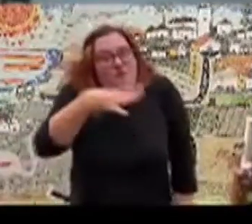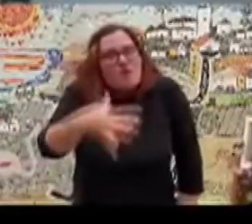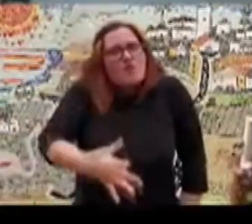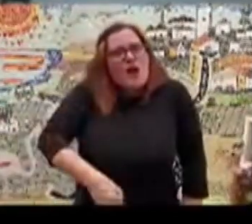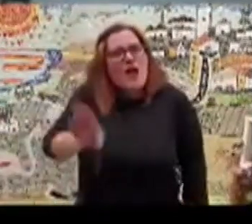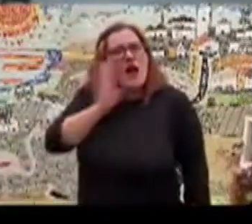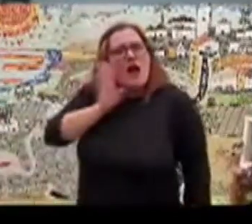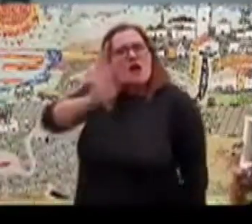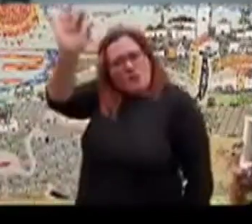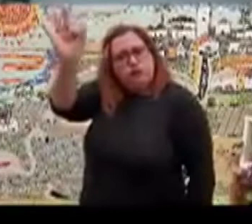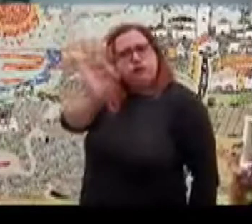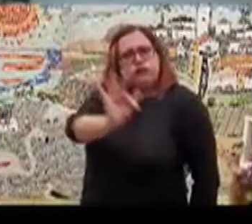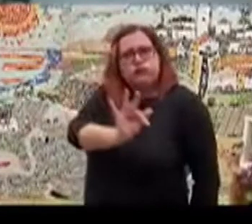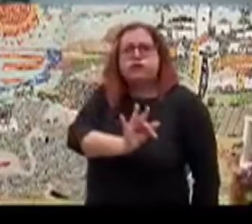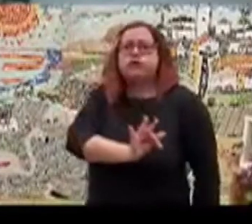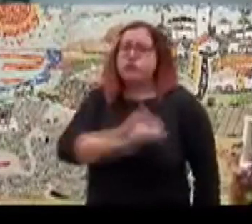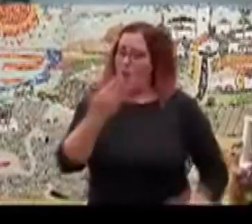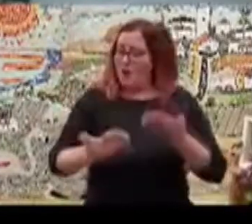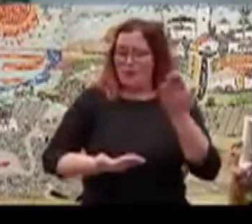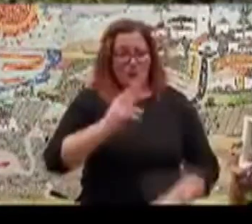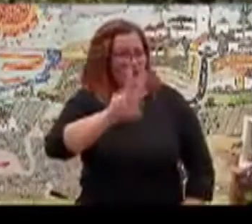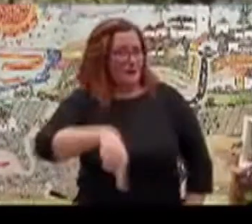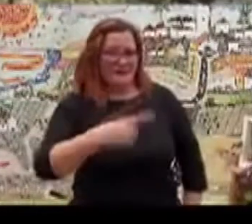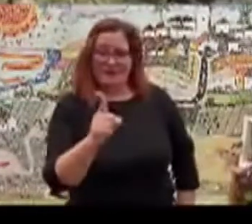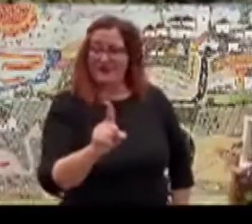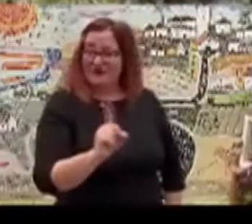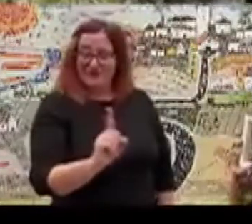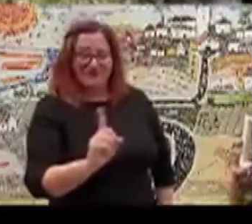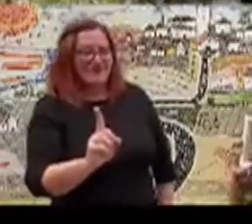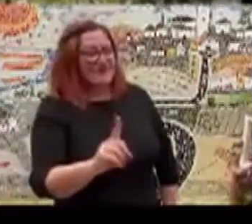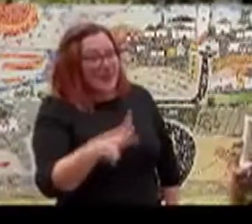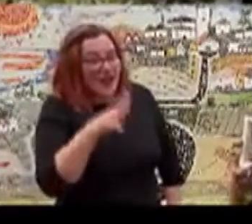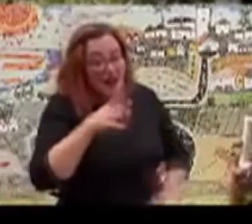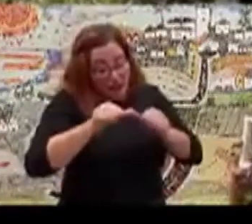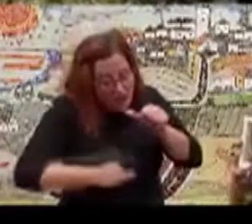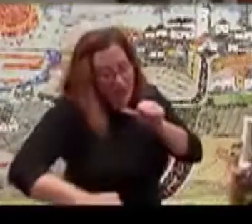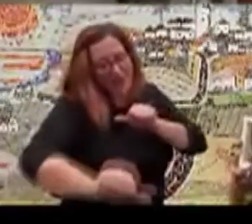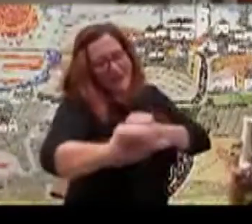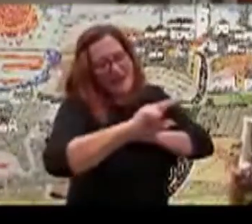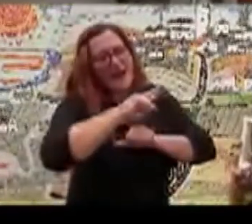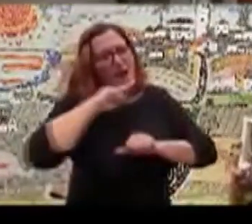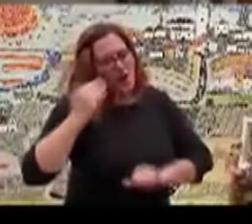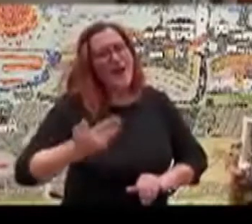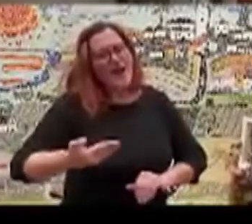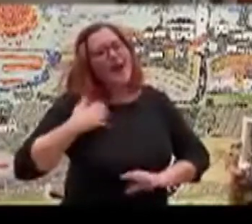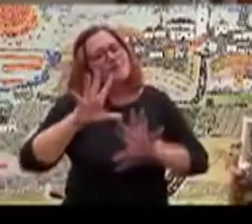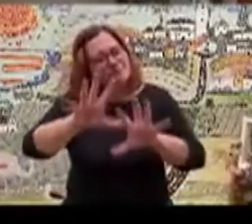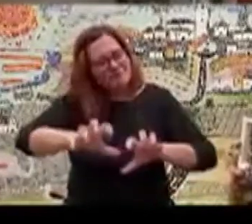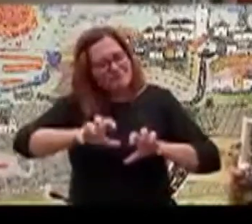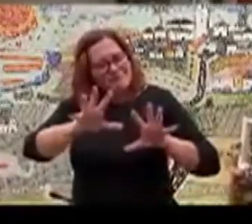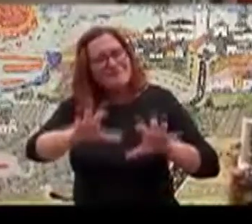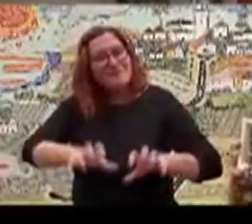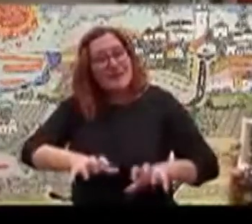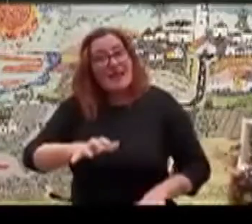Quizá tenía que pasar. No es justo, pero solo así se aprende a valorar.